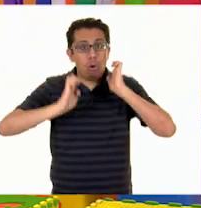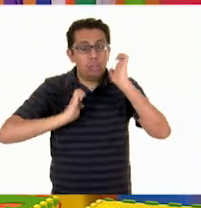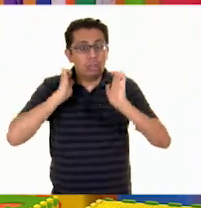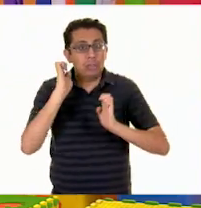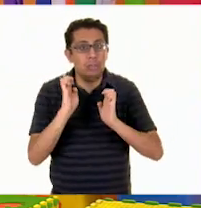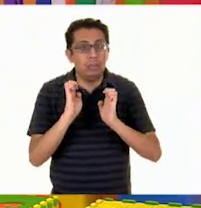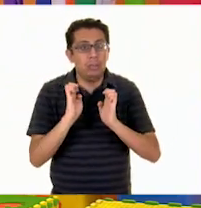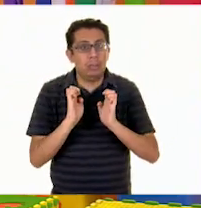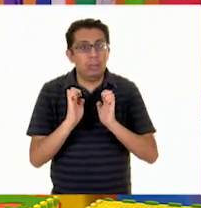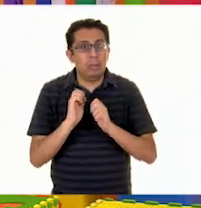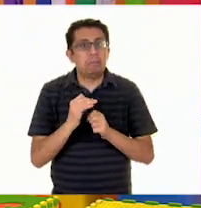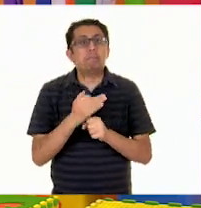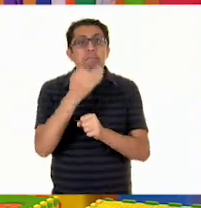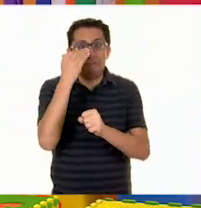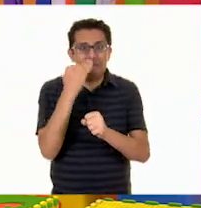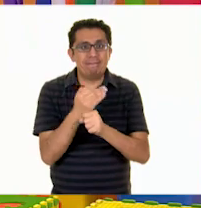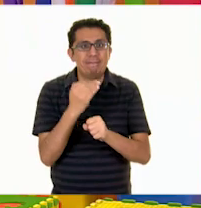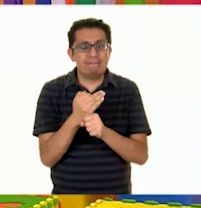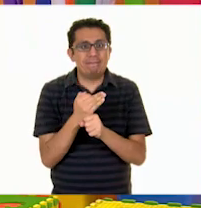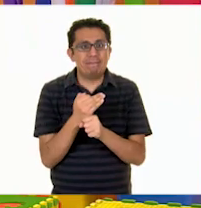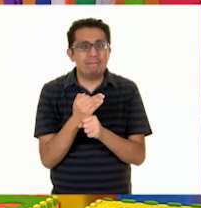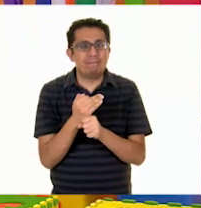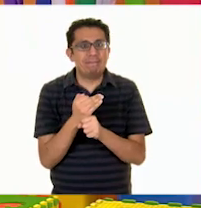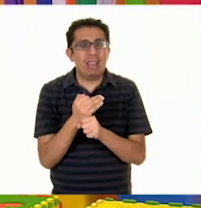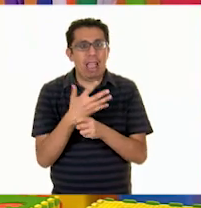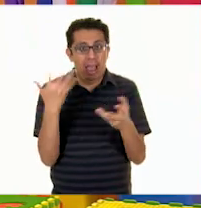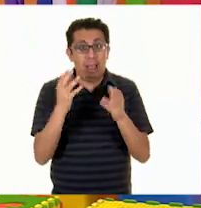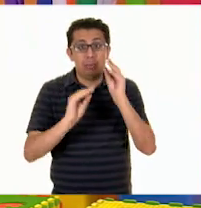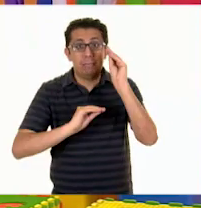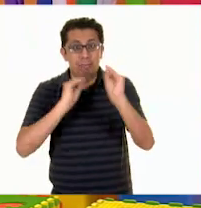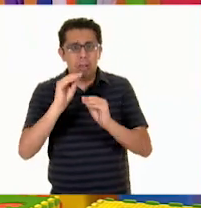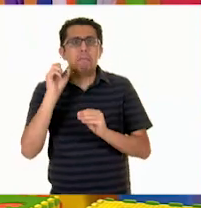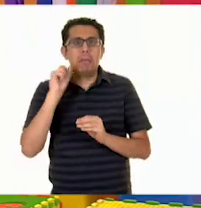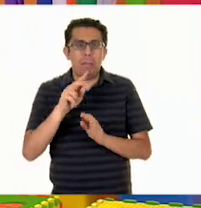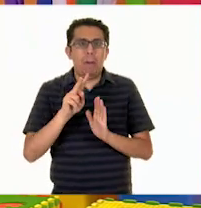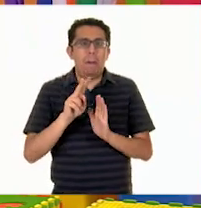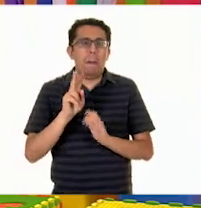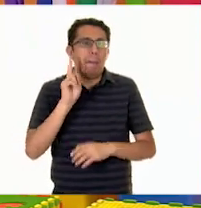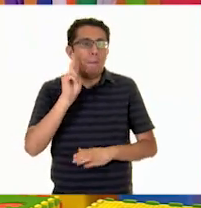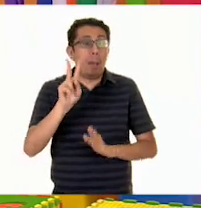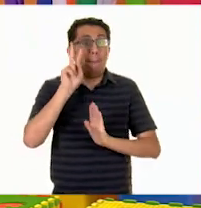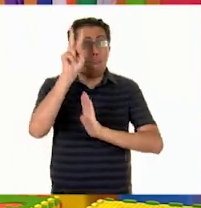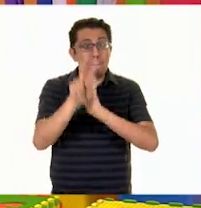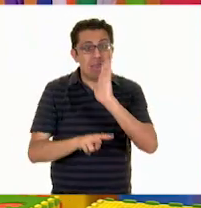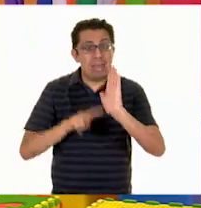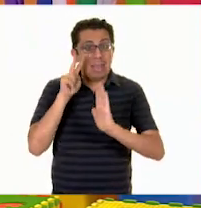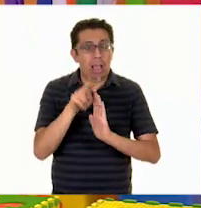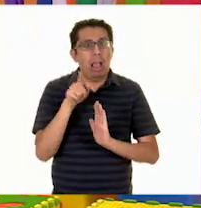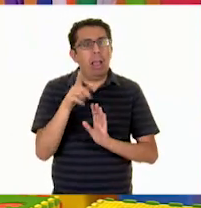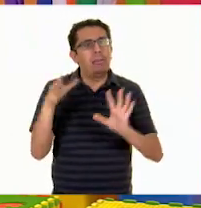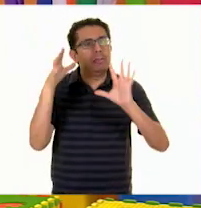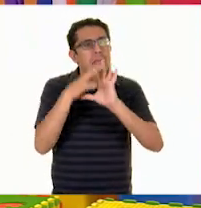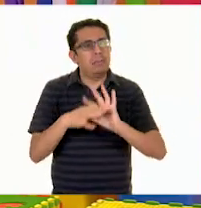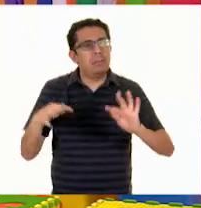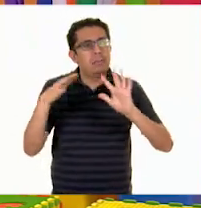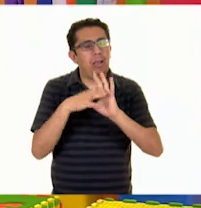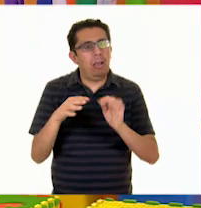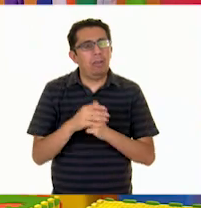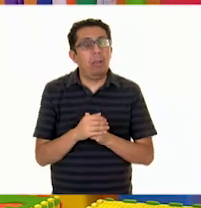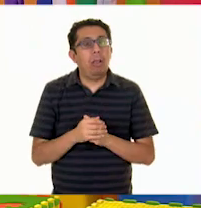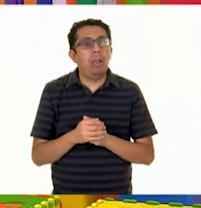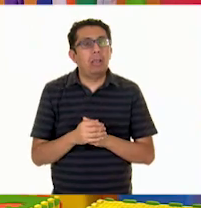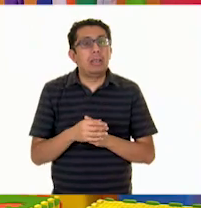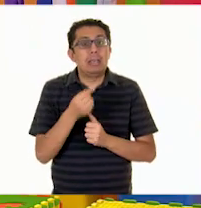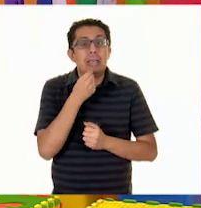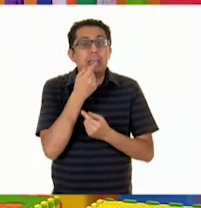te parece si lo hacemos en lo que vemos la siguiente cápsula que nos va a hablar precisamente de cómo